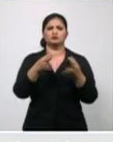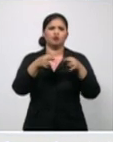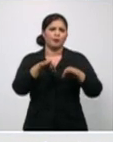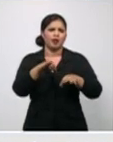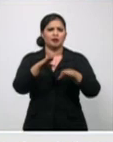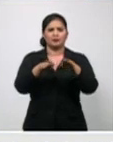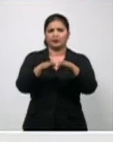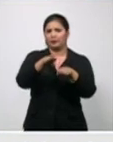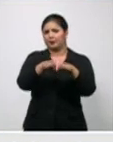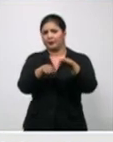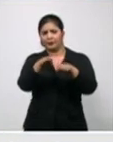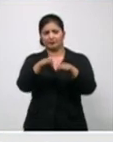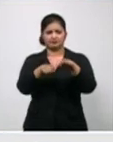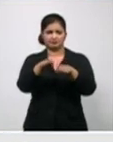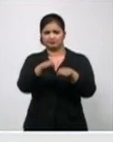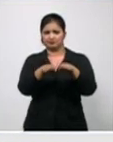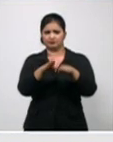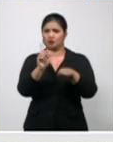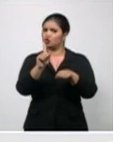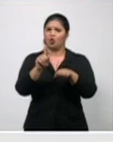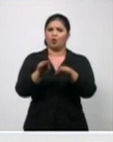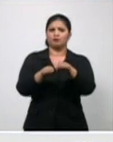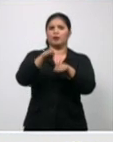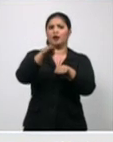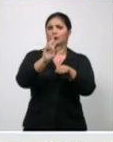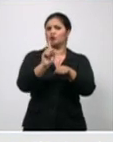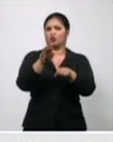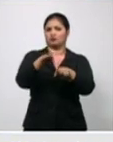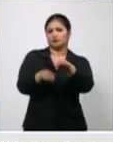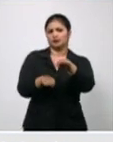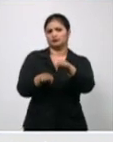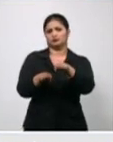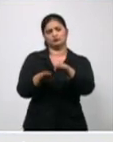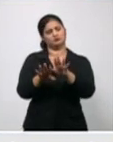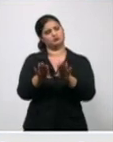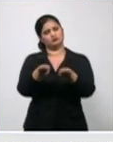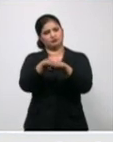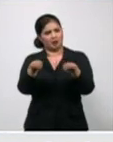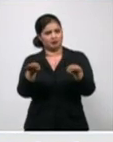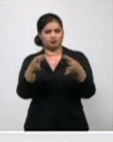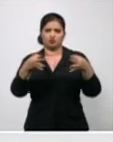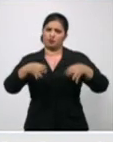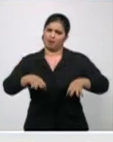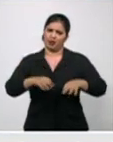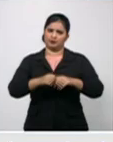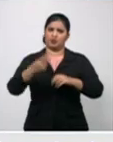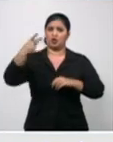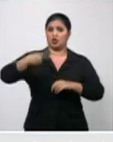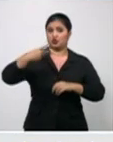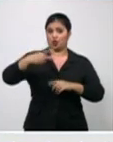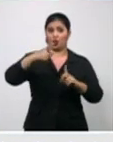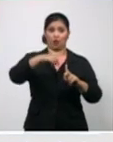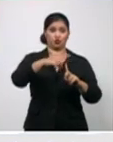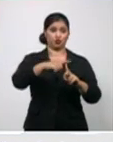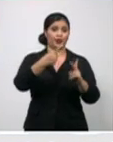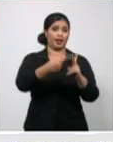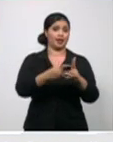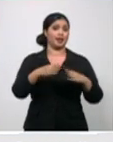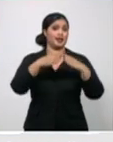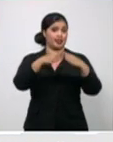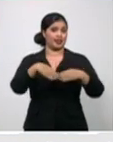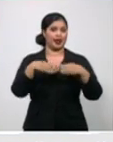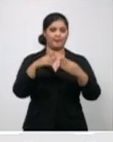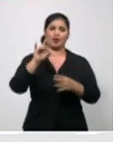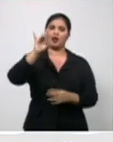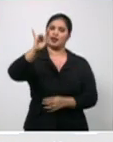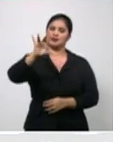como es natural, Las Tunas y Granma, las dos, ambas con un número de 15 casos en el día de ayer. Hoy estaremos intentando un contacto con